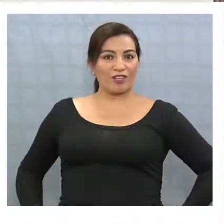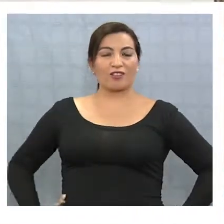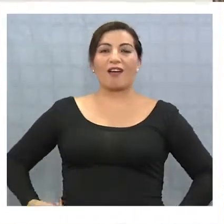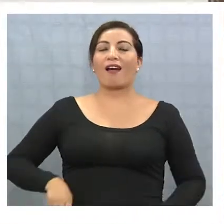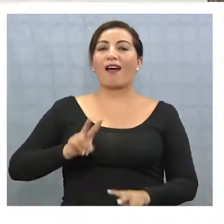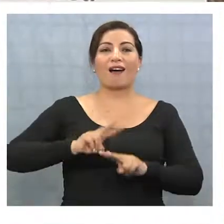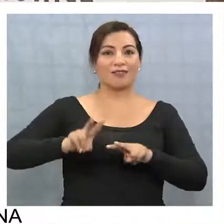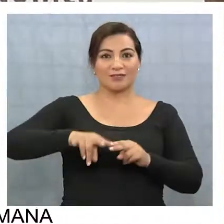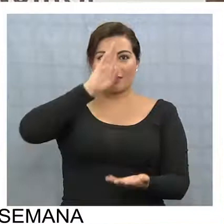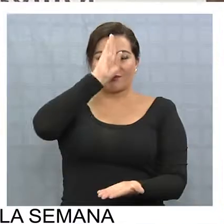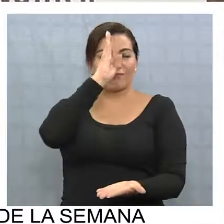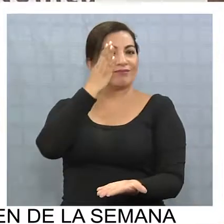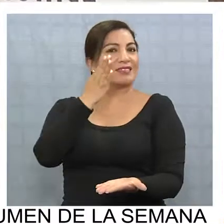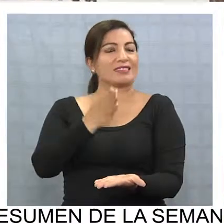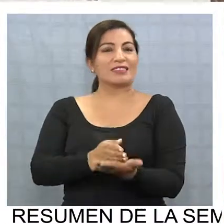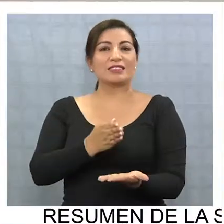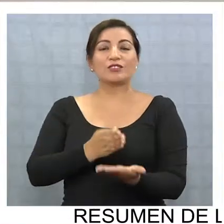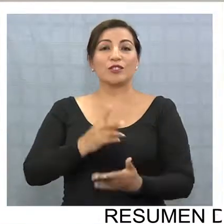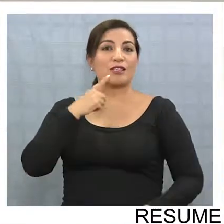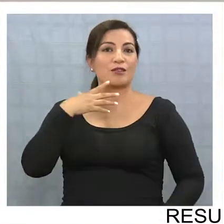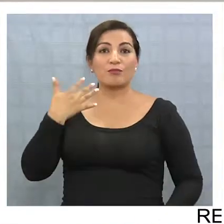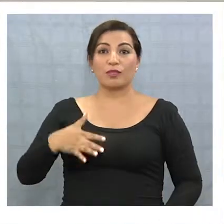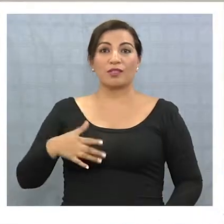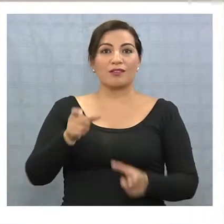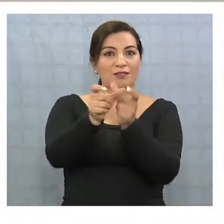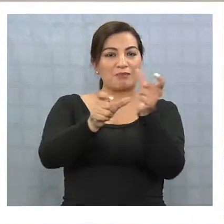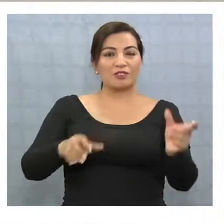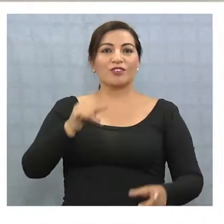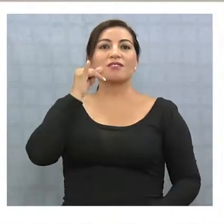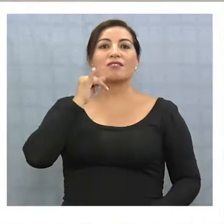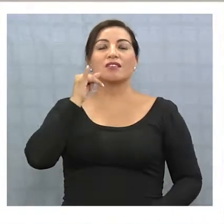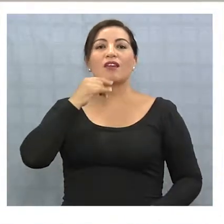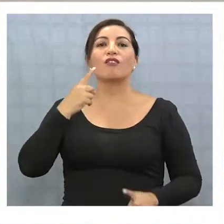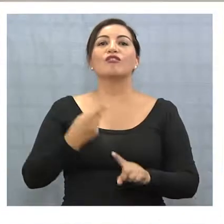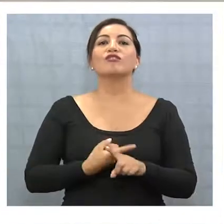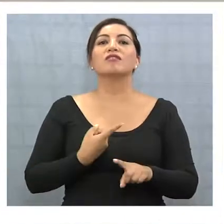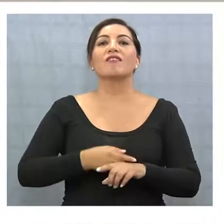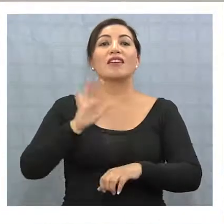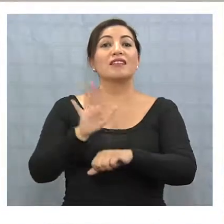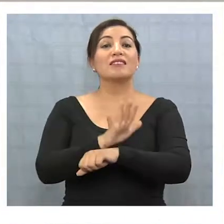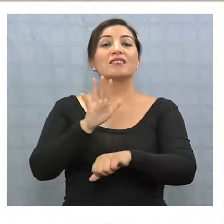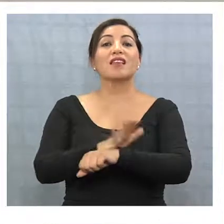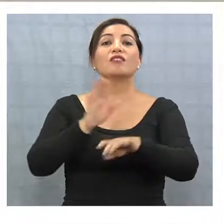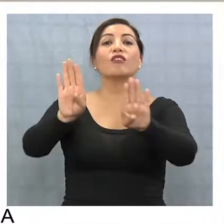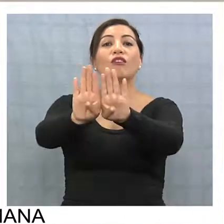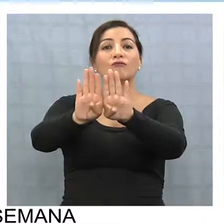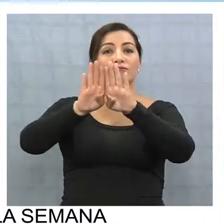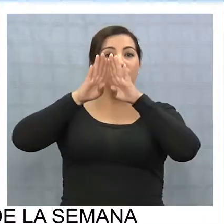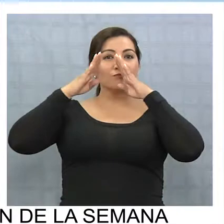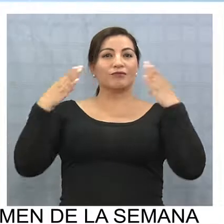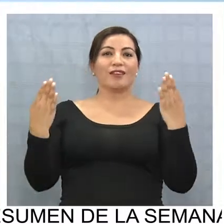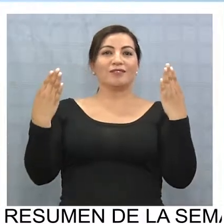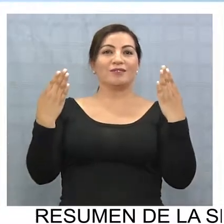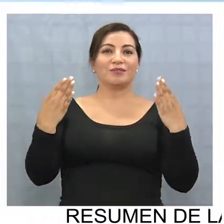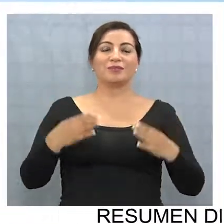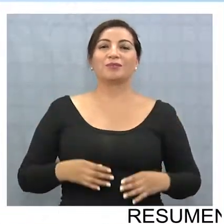tomen decisiones contundentes que permitan a los iquiqueños volver a abrir las puertas de este emblema de la ciudad.